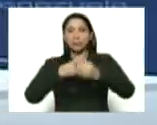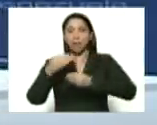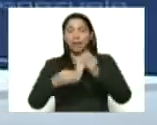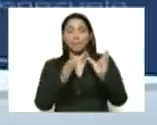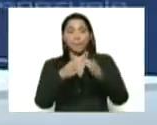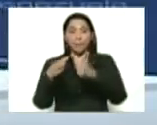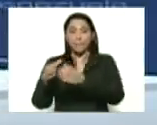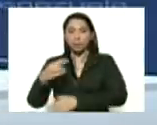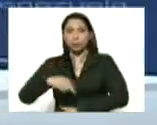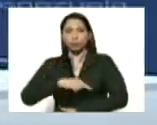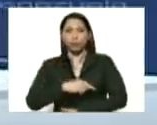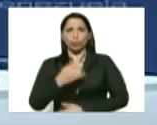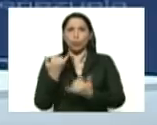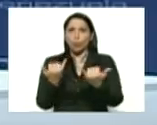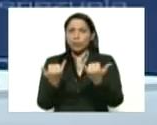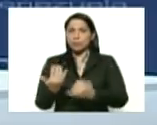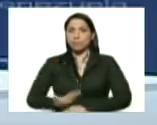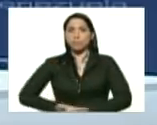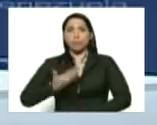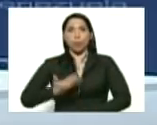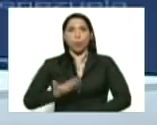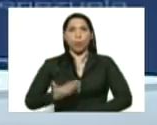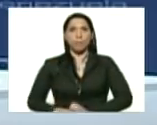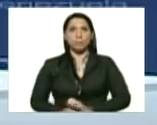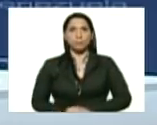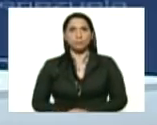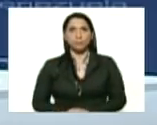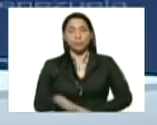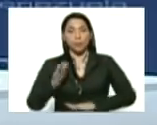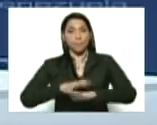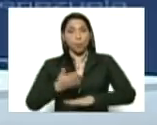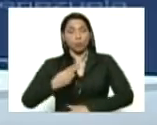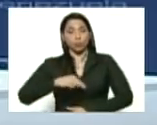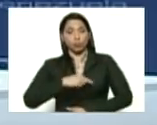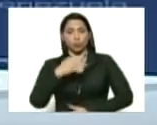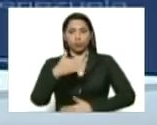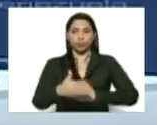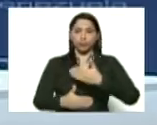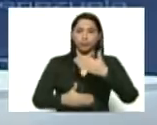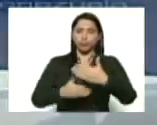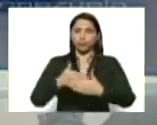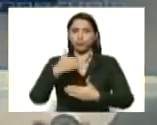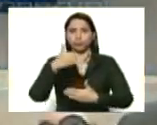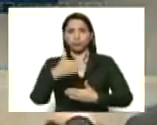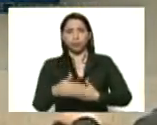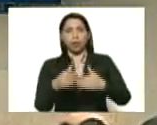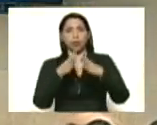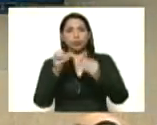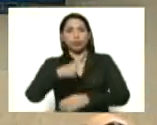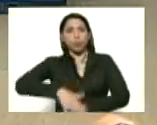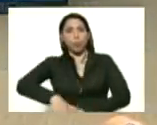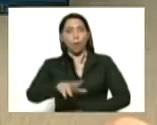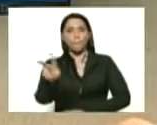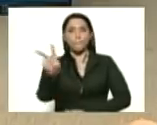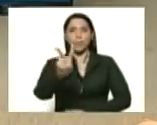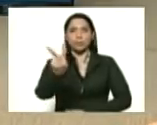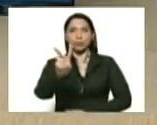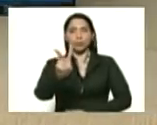en un momento clave. Porque estamos avanzando en todo el territorio nacional